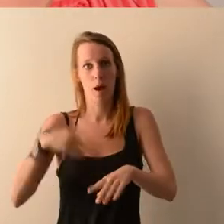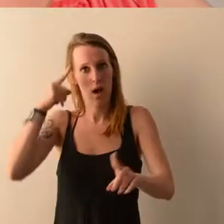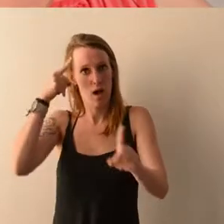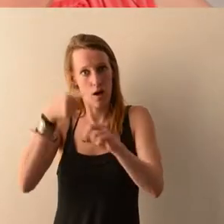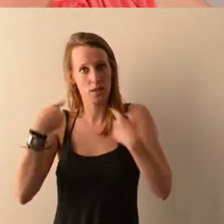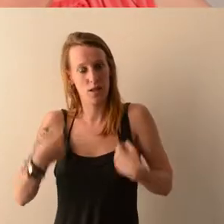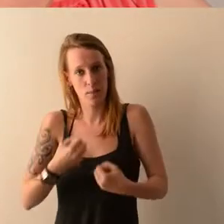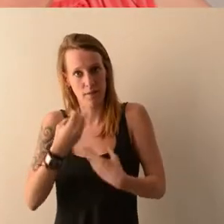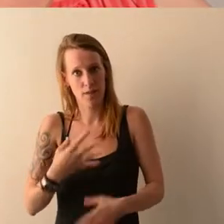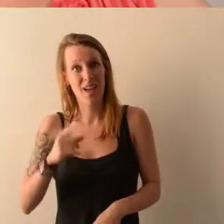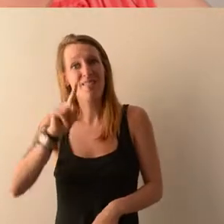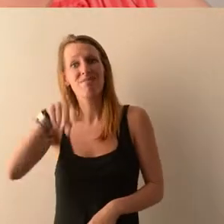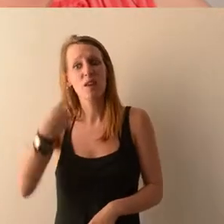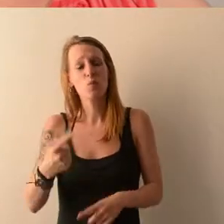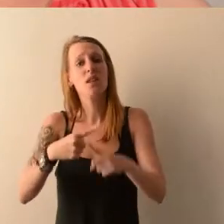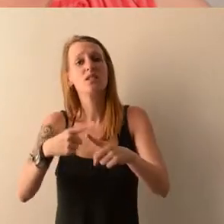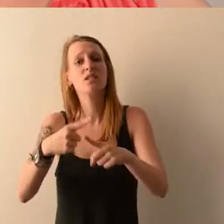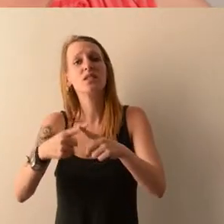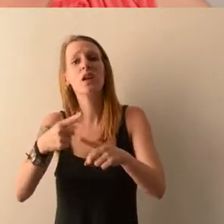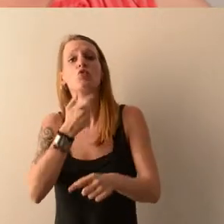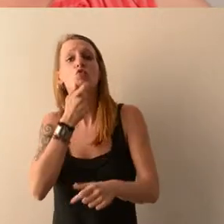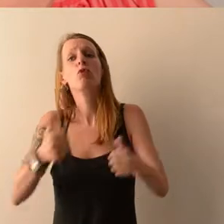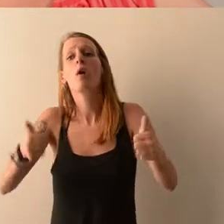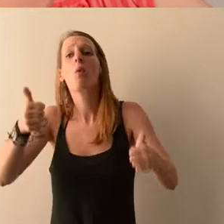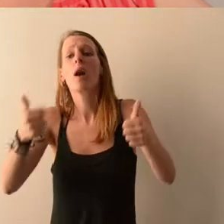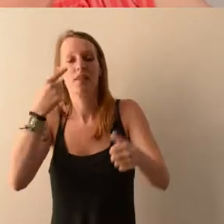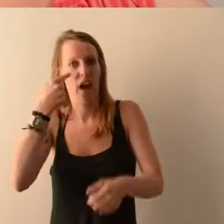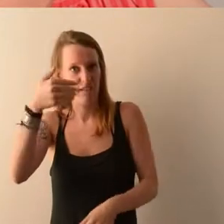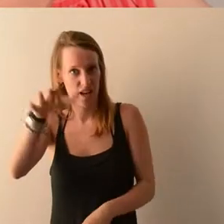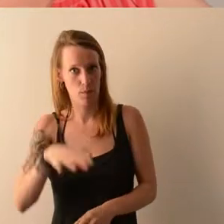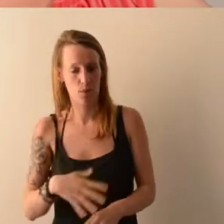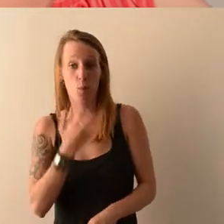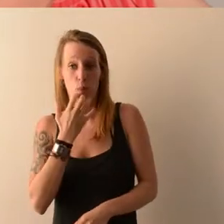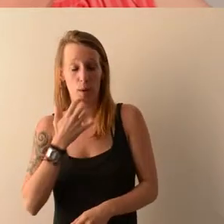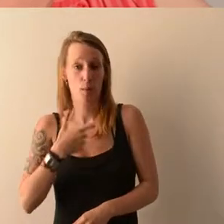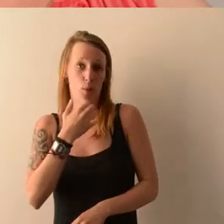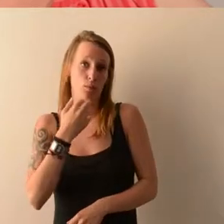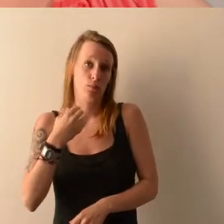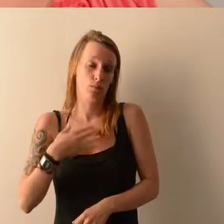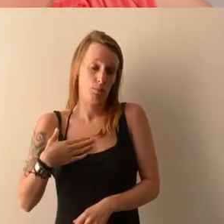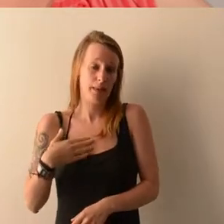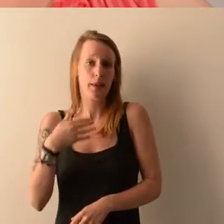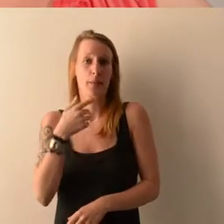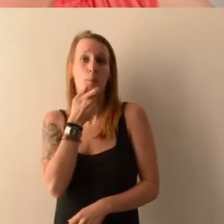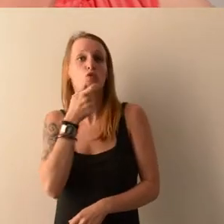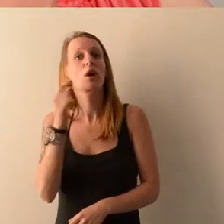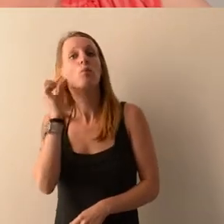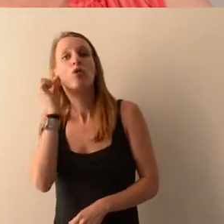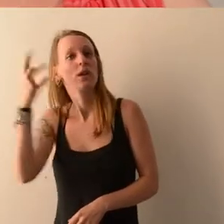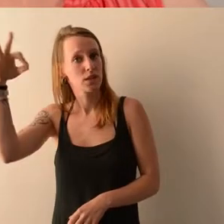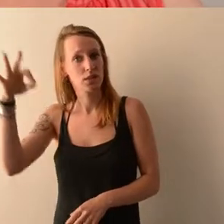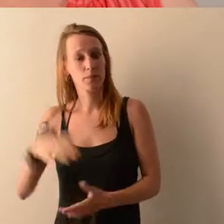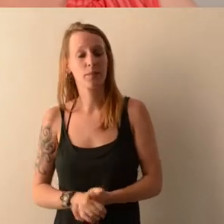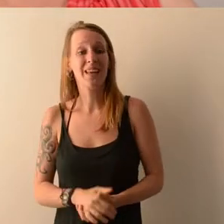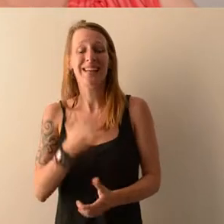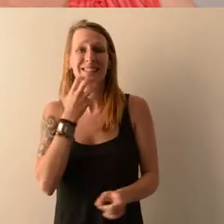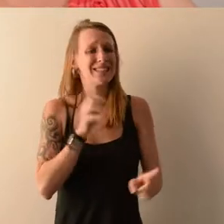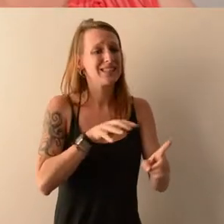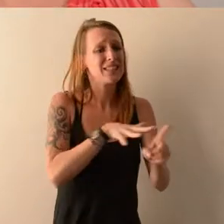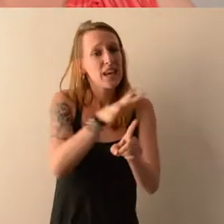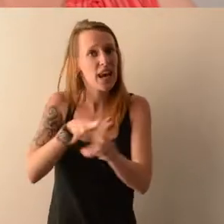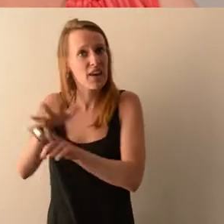luego veríamos a ver qué era lo que me gustaba. Y en mi caso me gustan solo las mujeres. Y claro, cuando no tienes referentes de mujeres trans